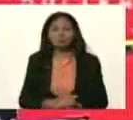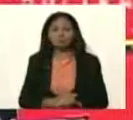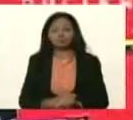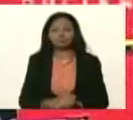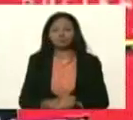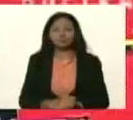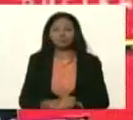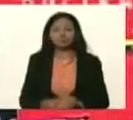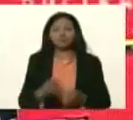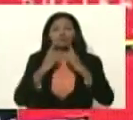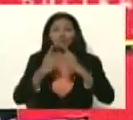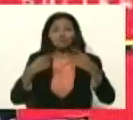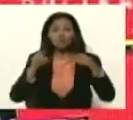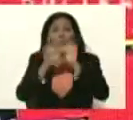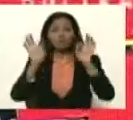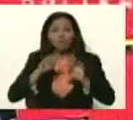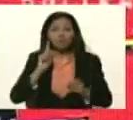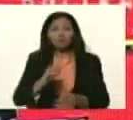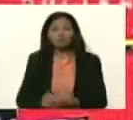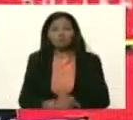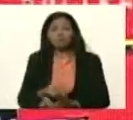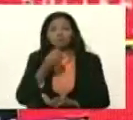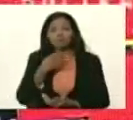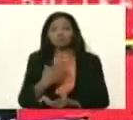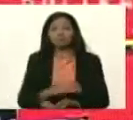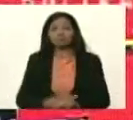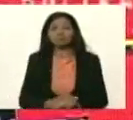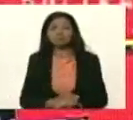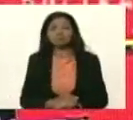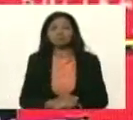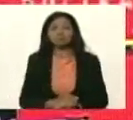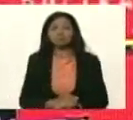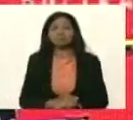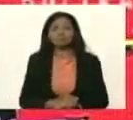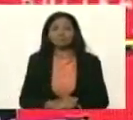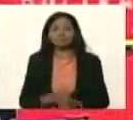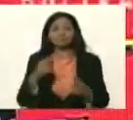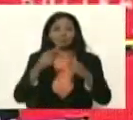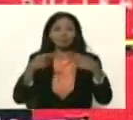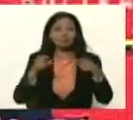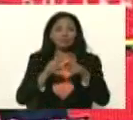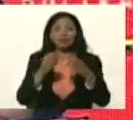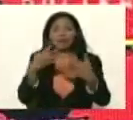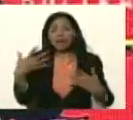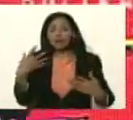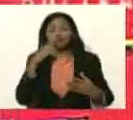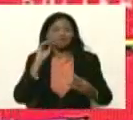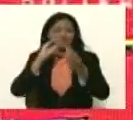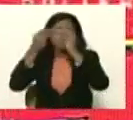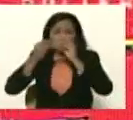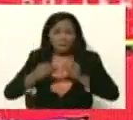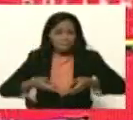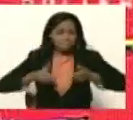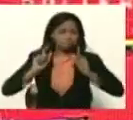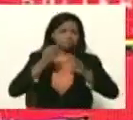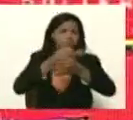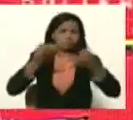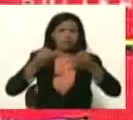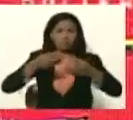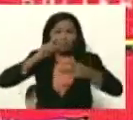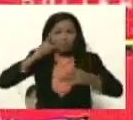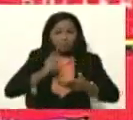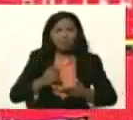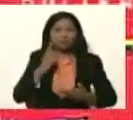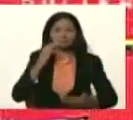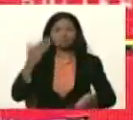autopista esté bueno de punta en blanco como dicen la autopista esté funcionando como debe